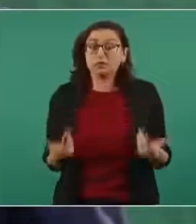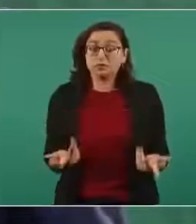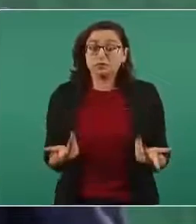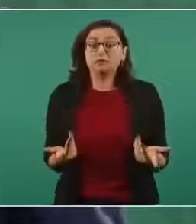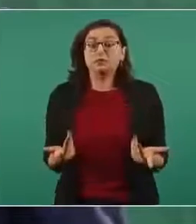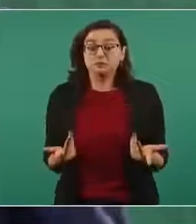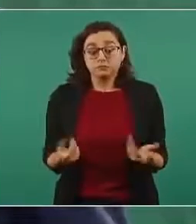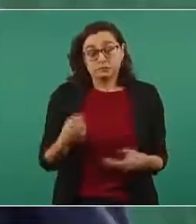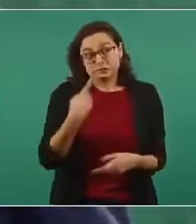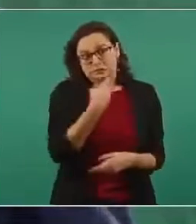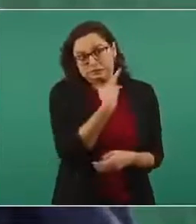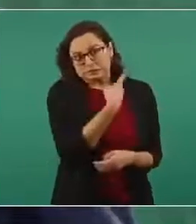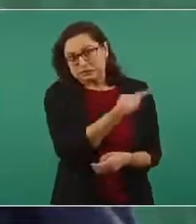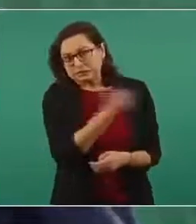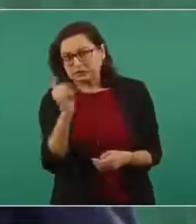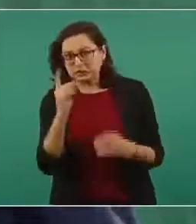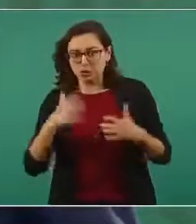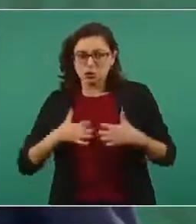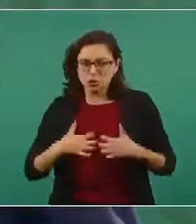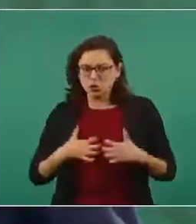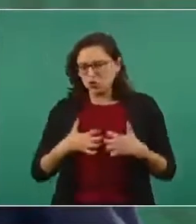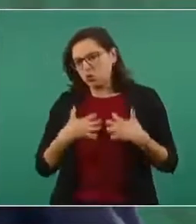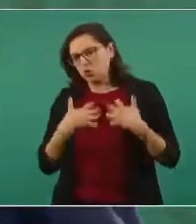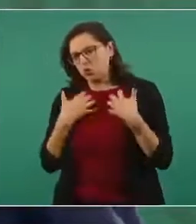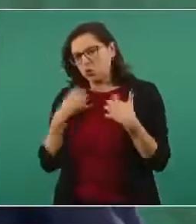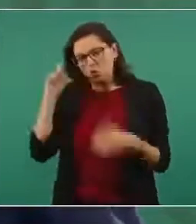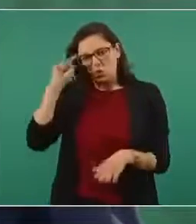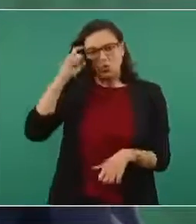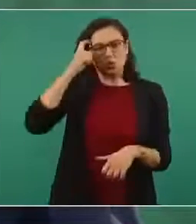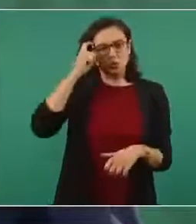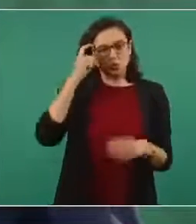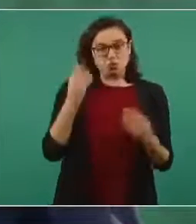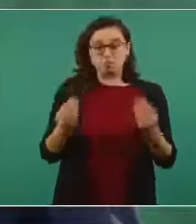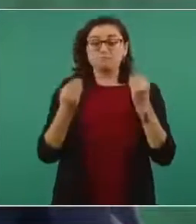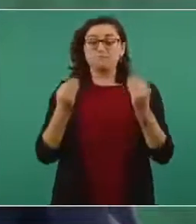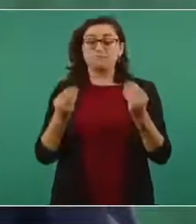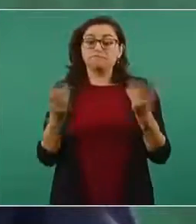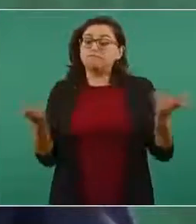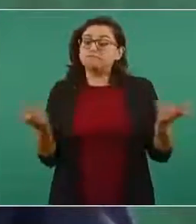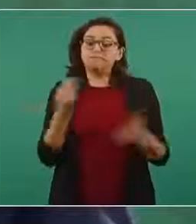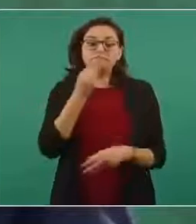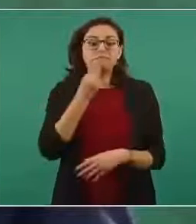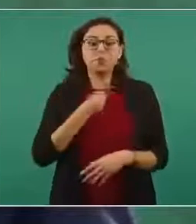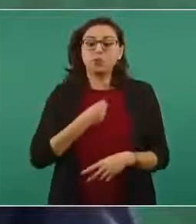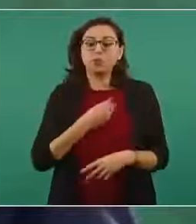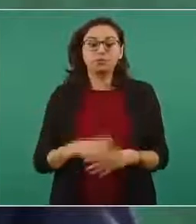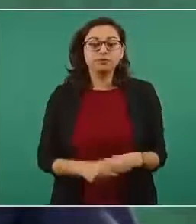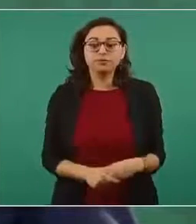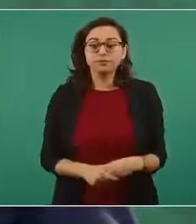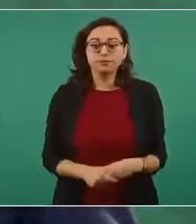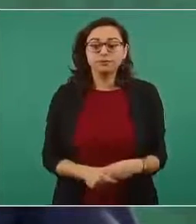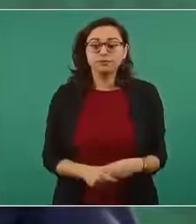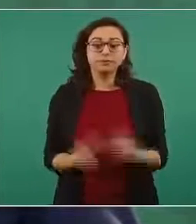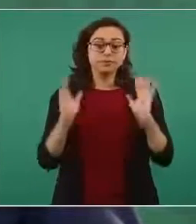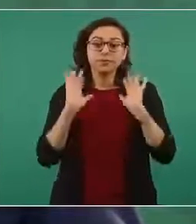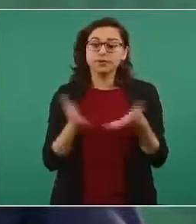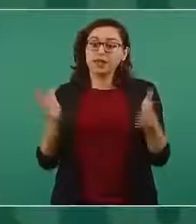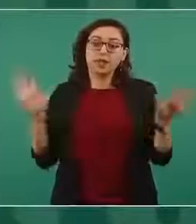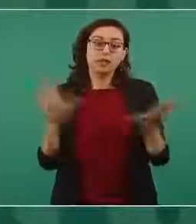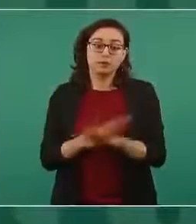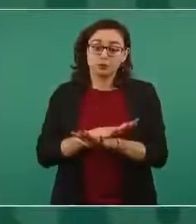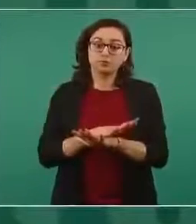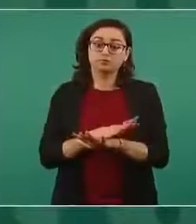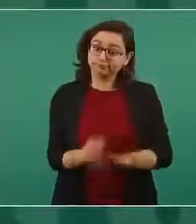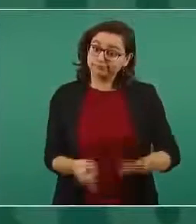mucho conmigo, pero ya cambió la situación en México.